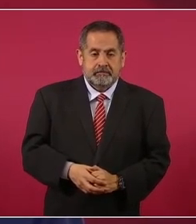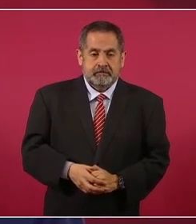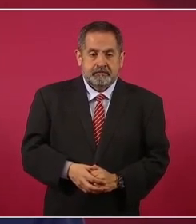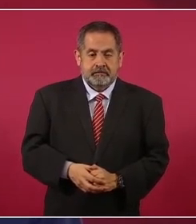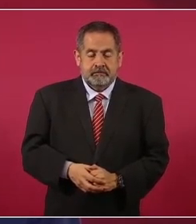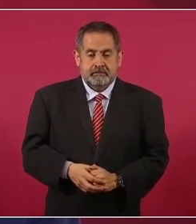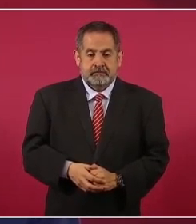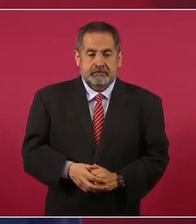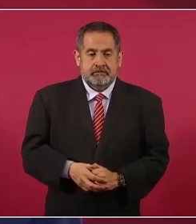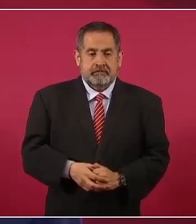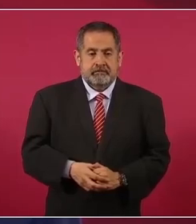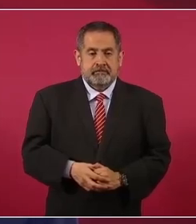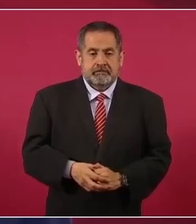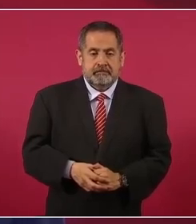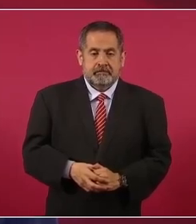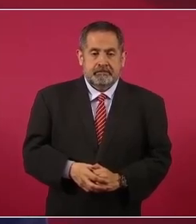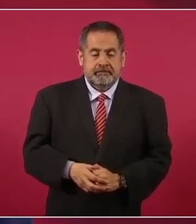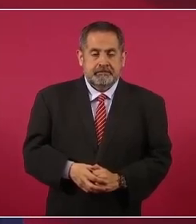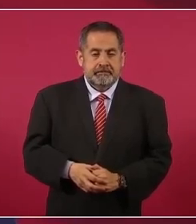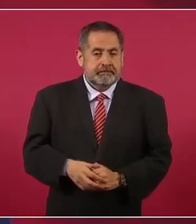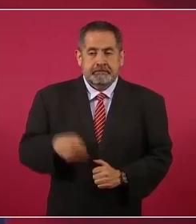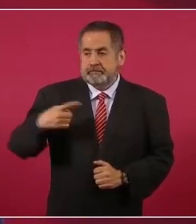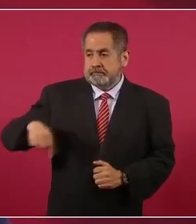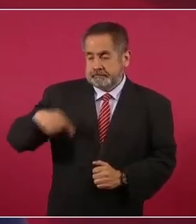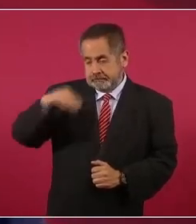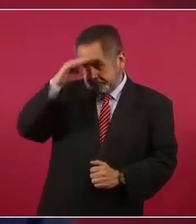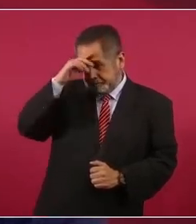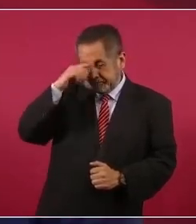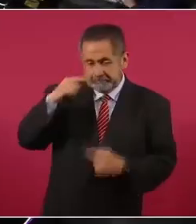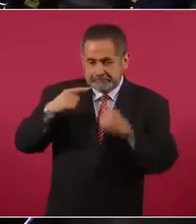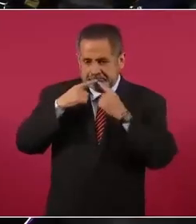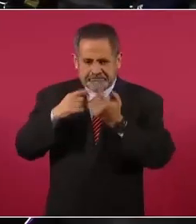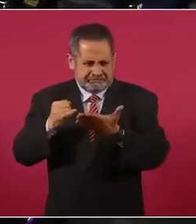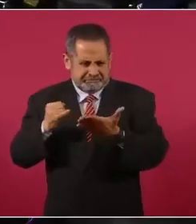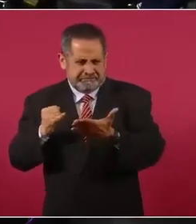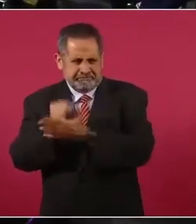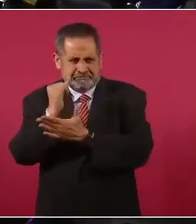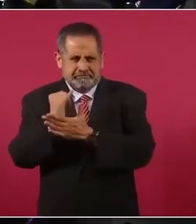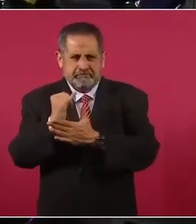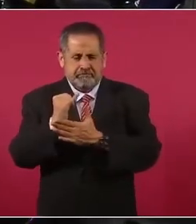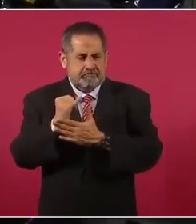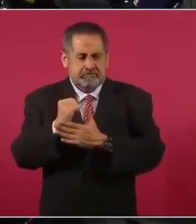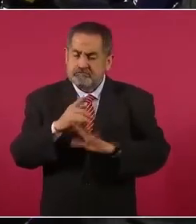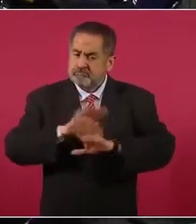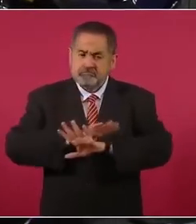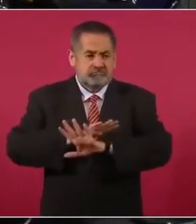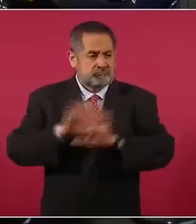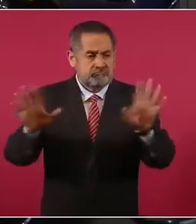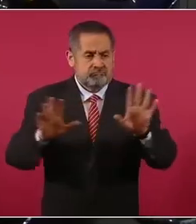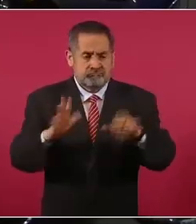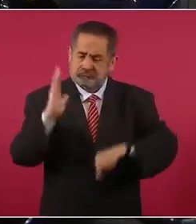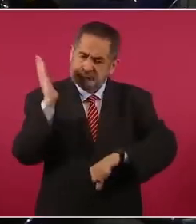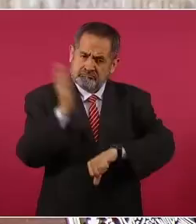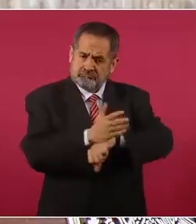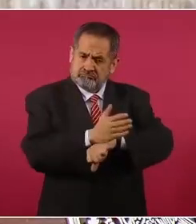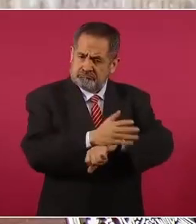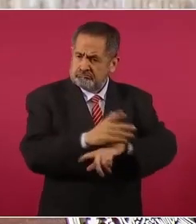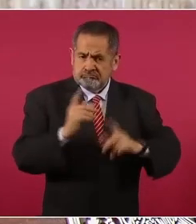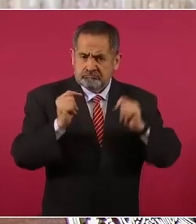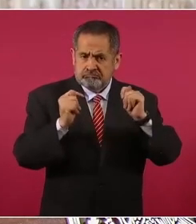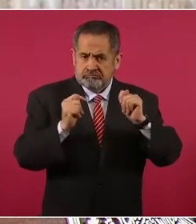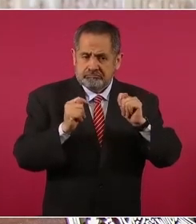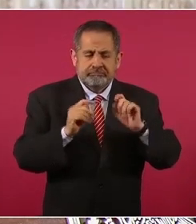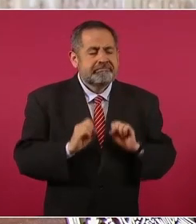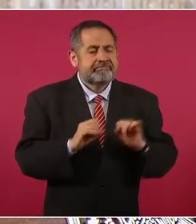Entonces, cuando se toma la decisión de que no va a haber impunidad para nadie y se actúa,